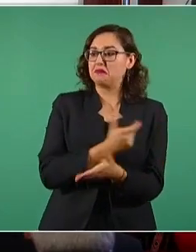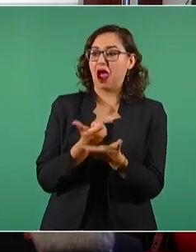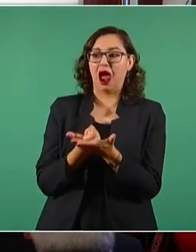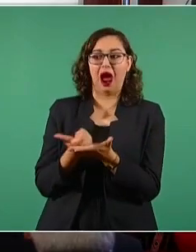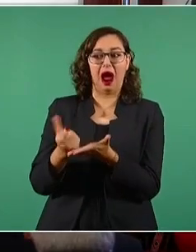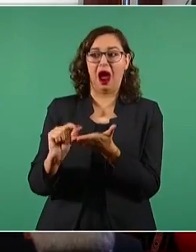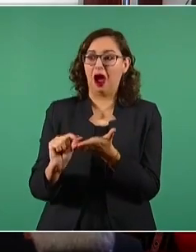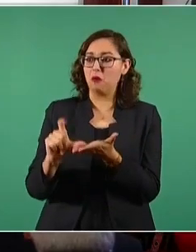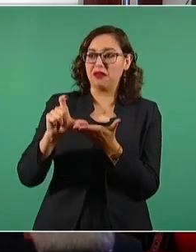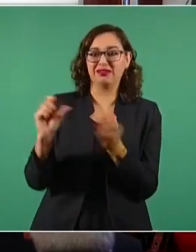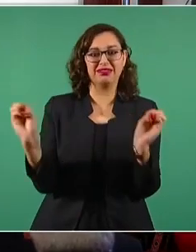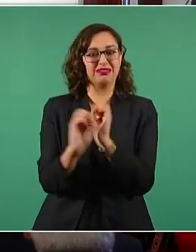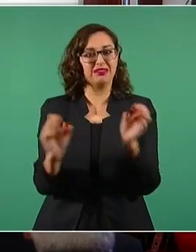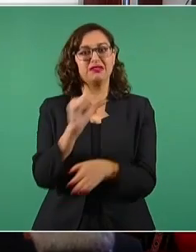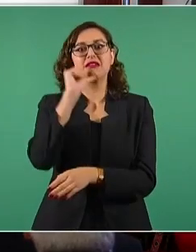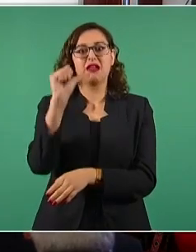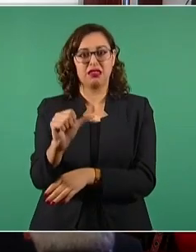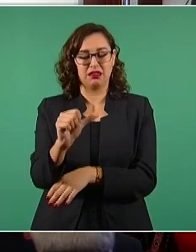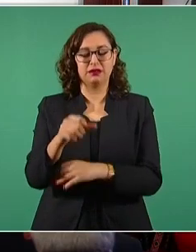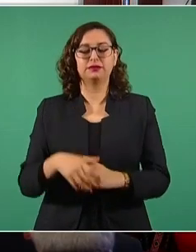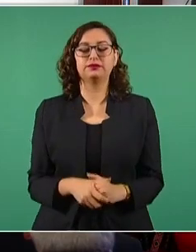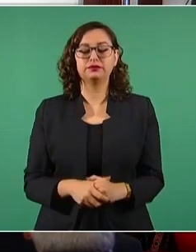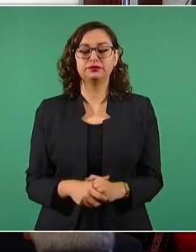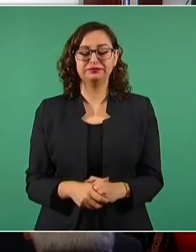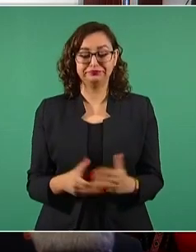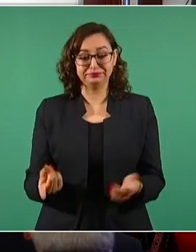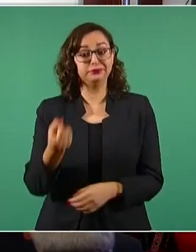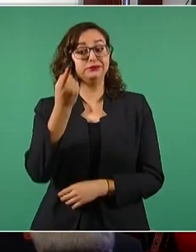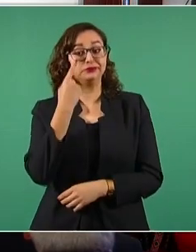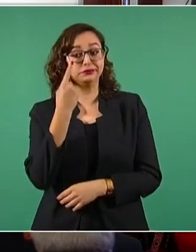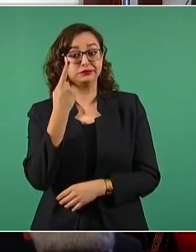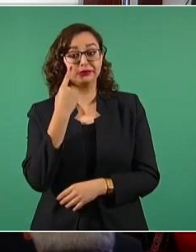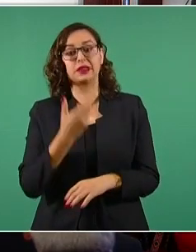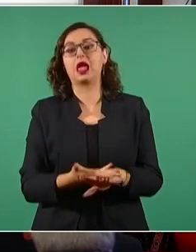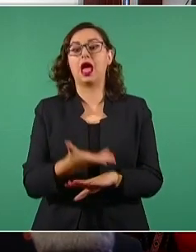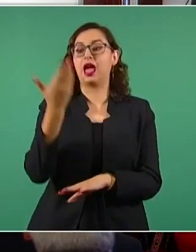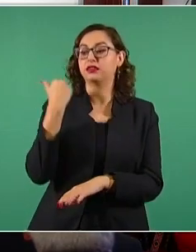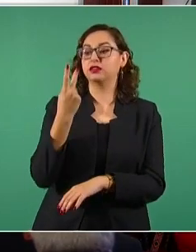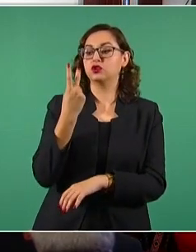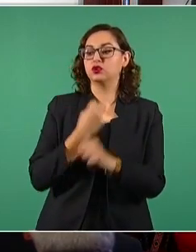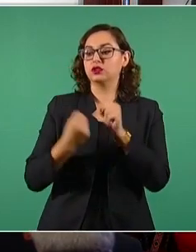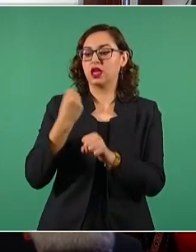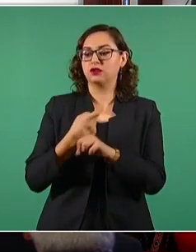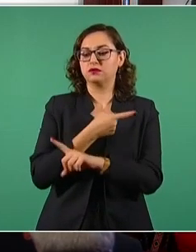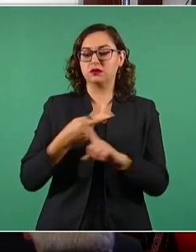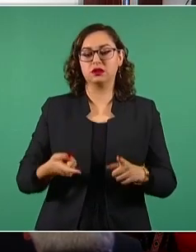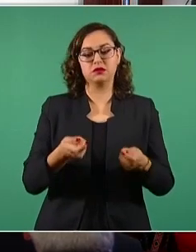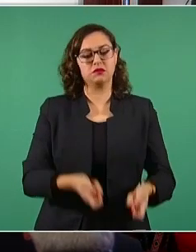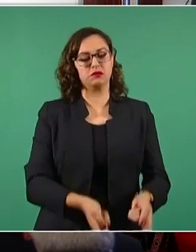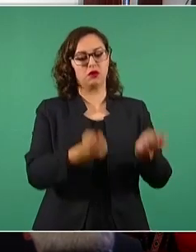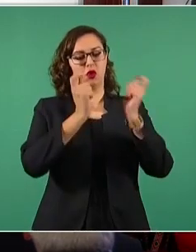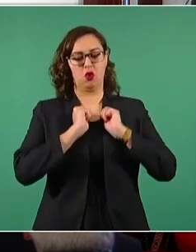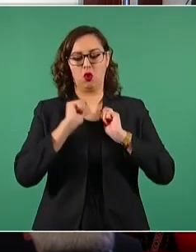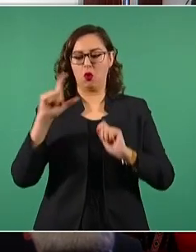Cuando llegamos al gobierno un salario mínimo alcanzaba para comprar